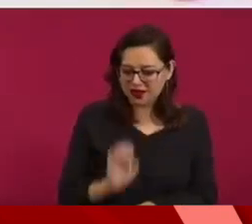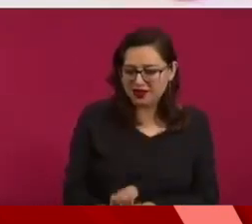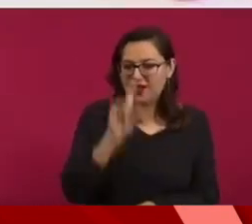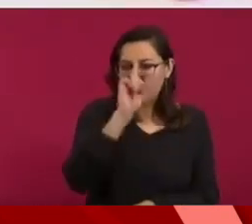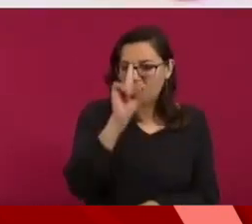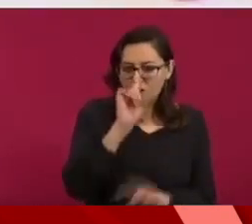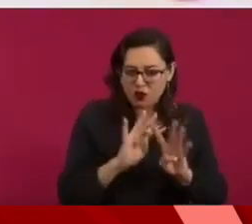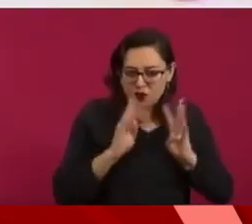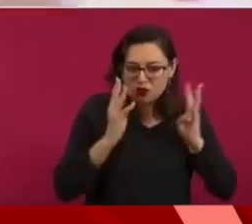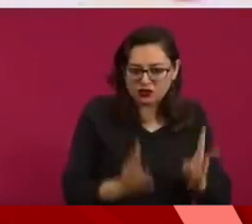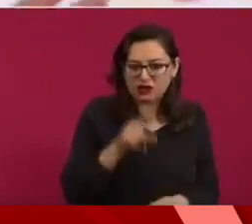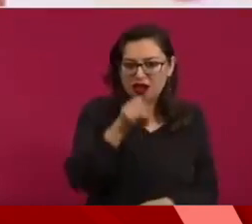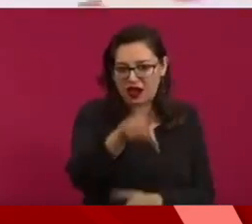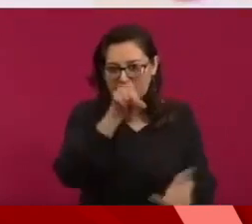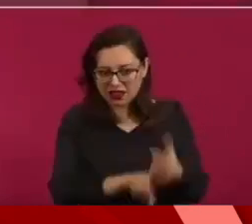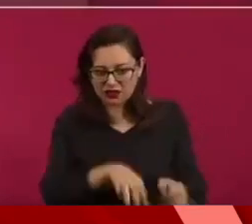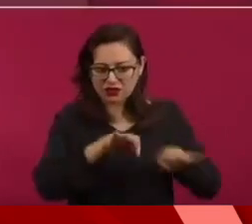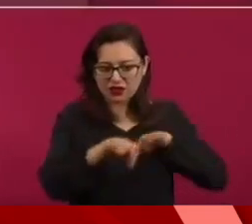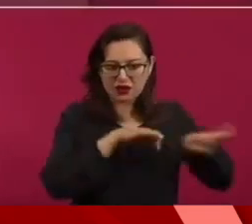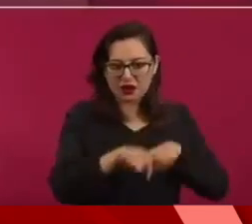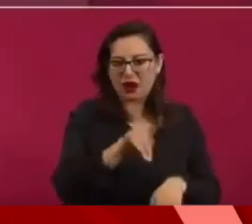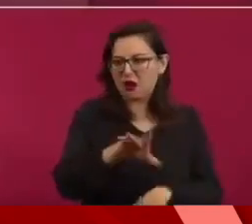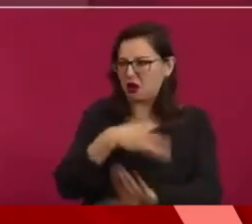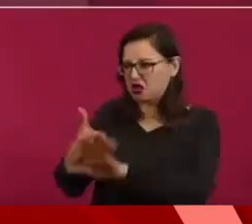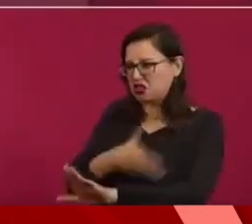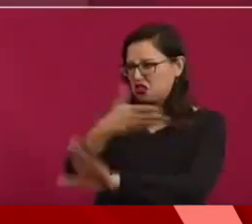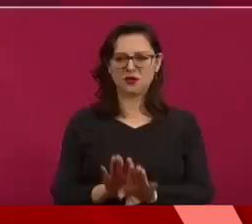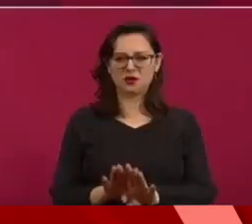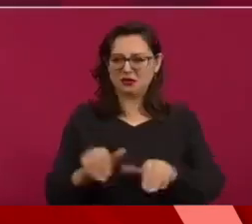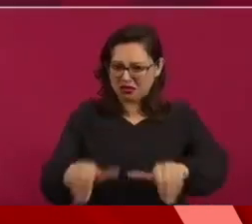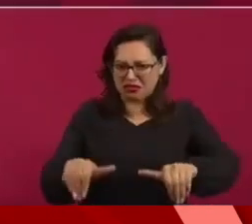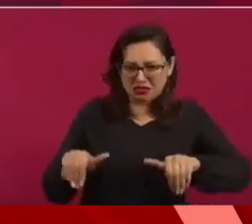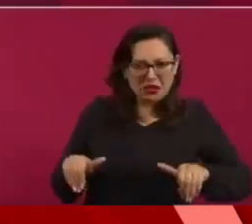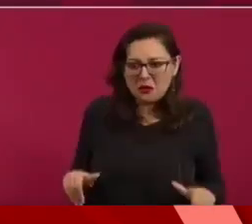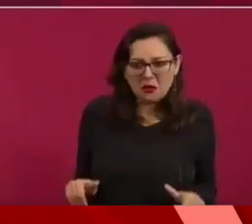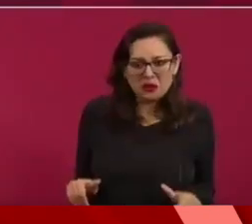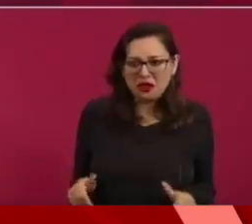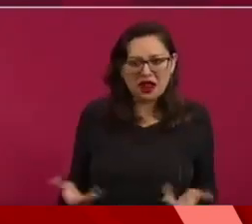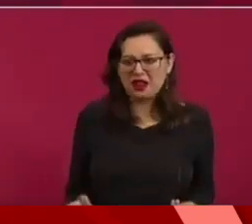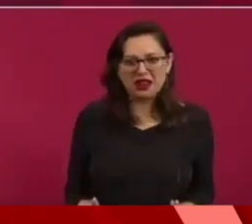y el presidente lo mismo, así